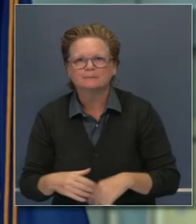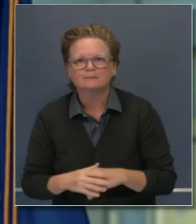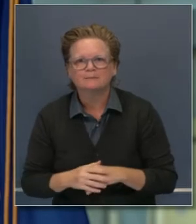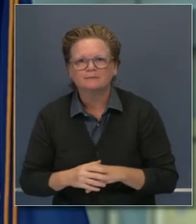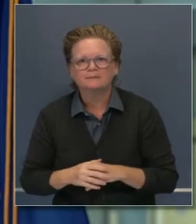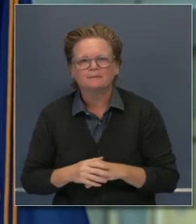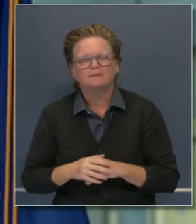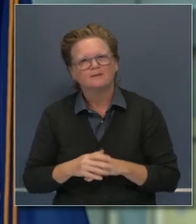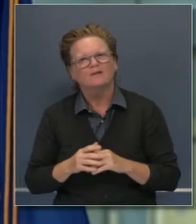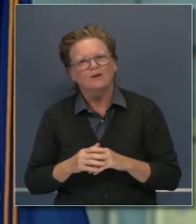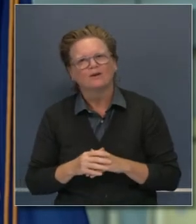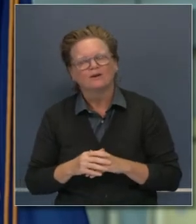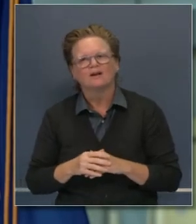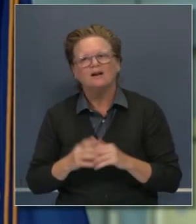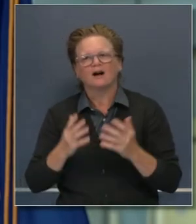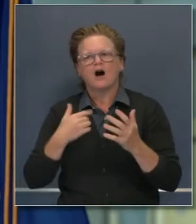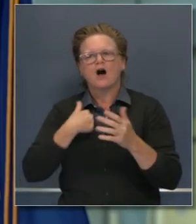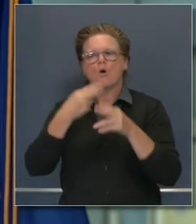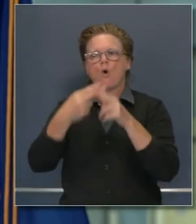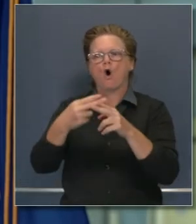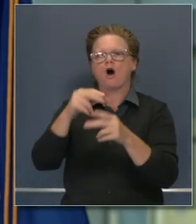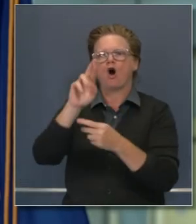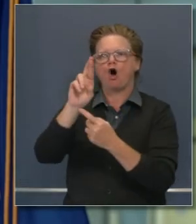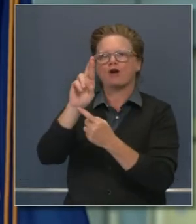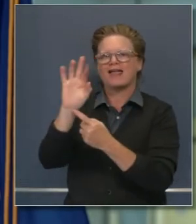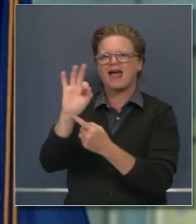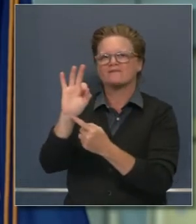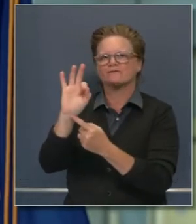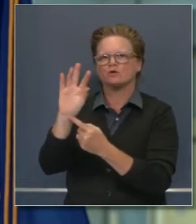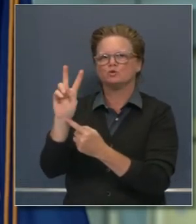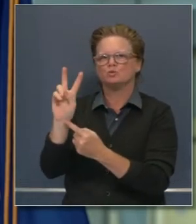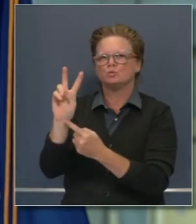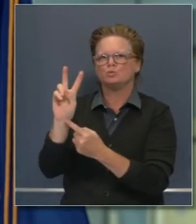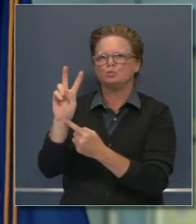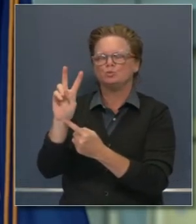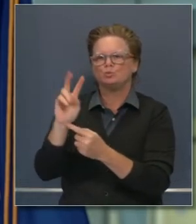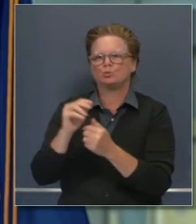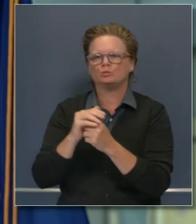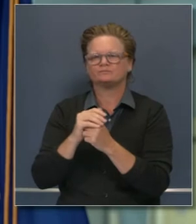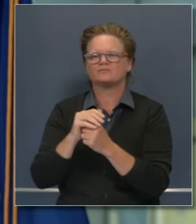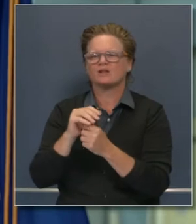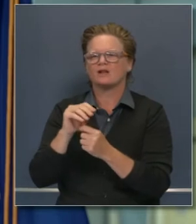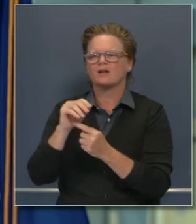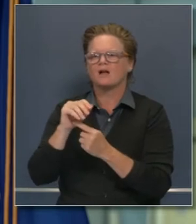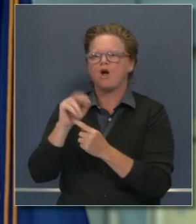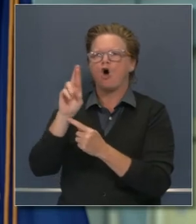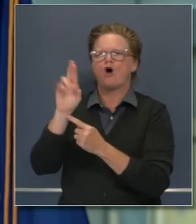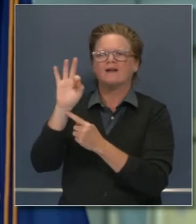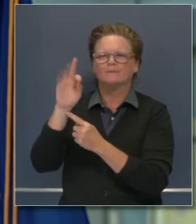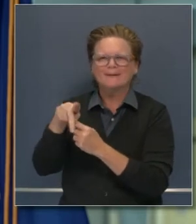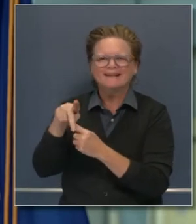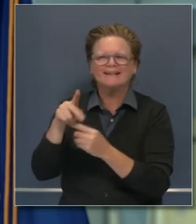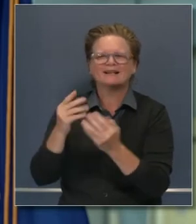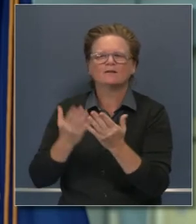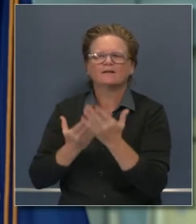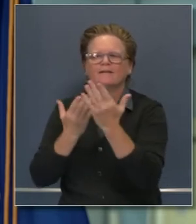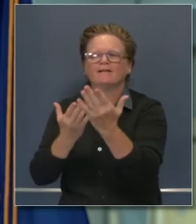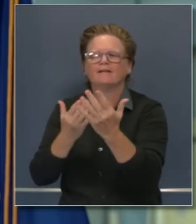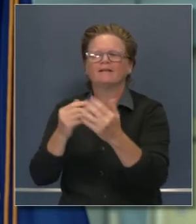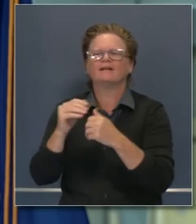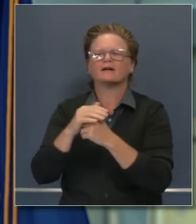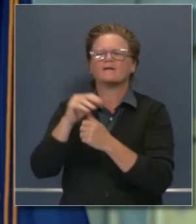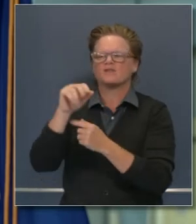el proceso RF2. Esa es una estrategia que nos aleja de los RFI, RFP, RFIQ,